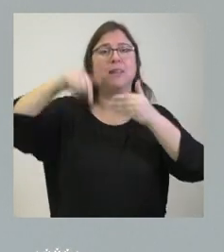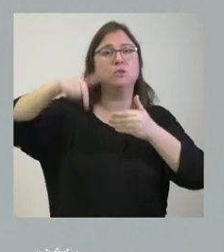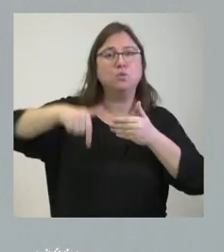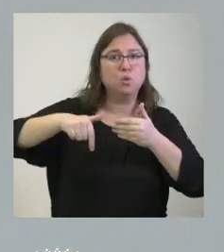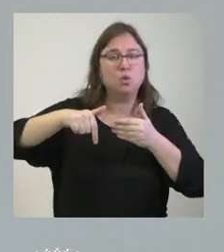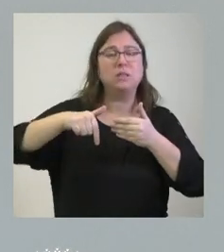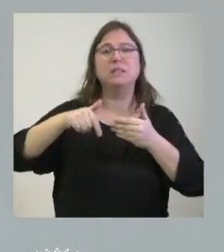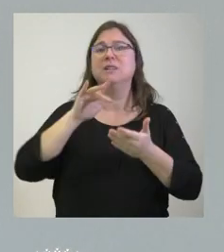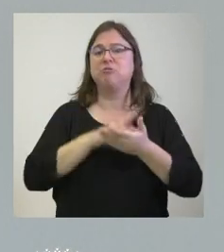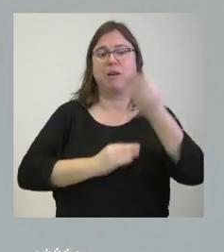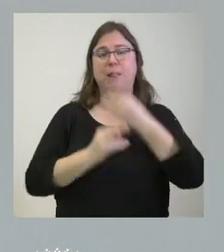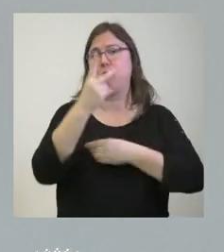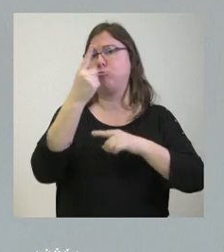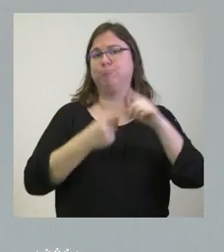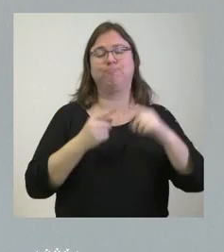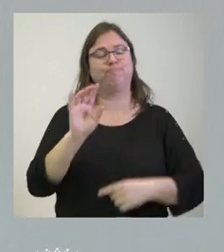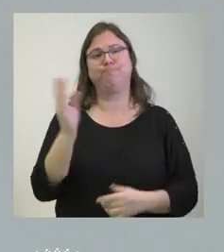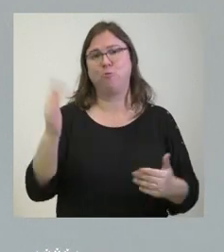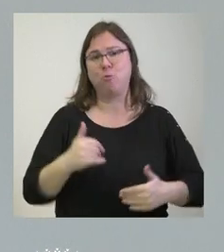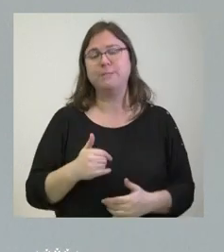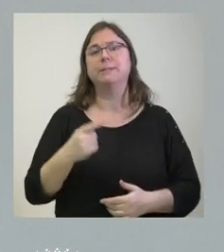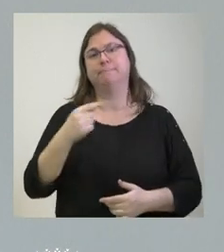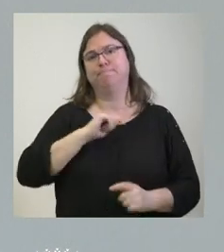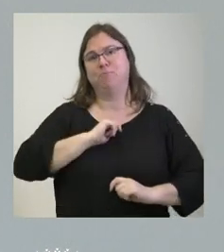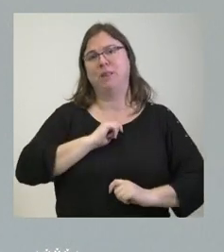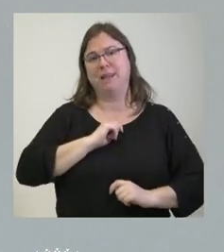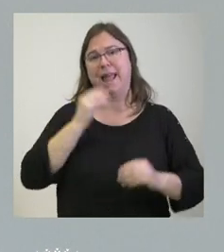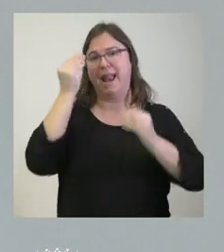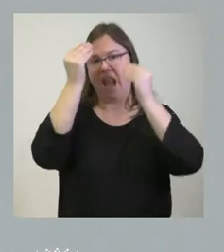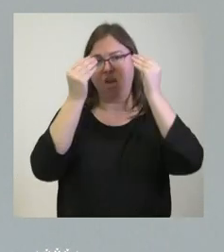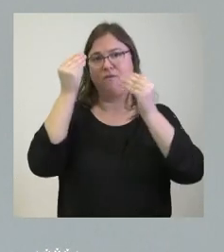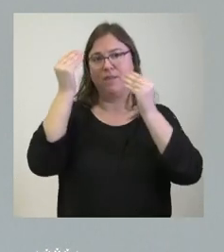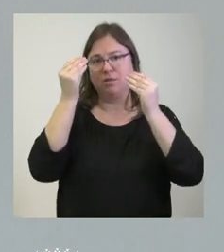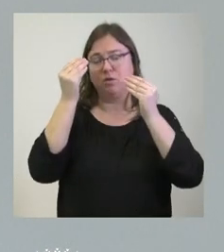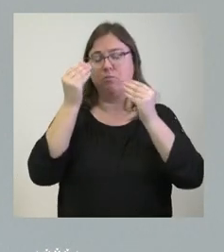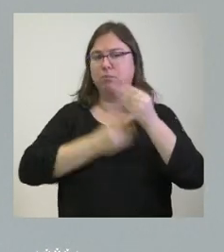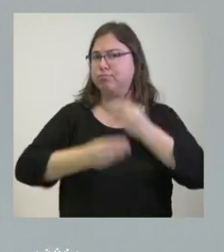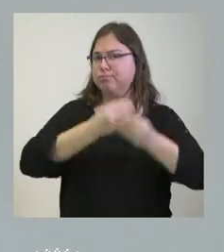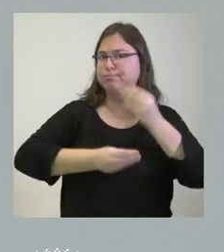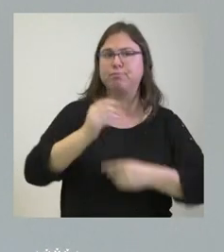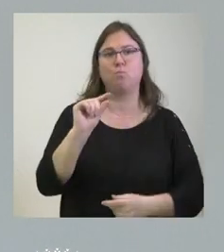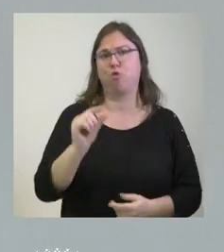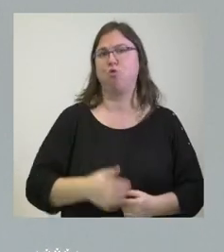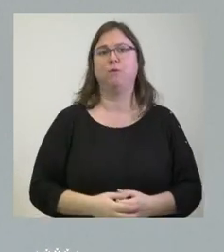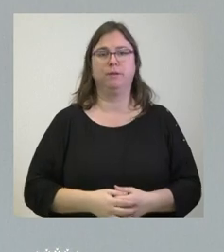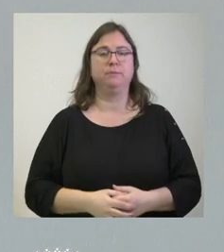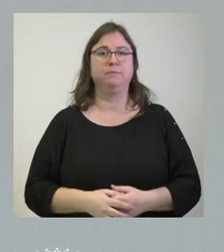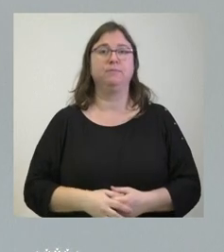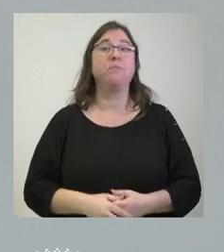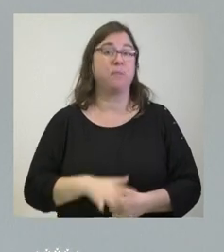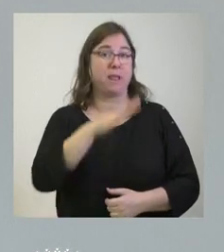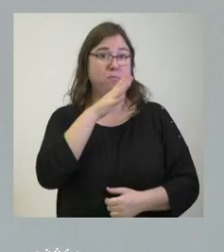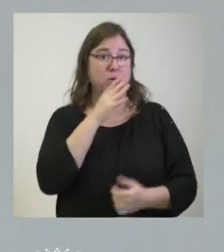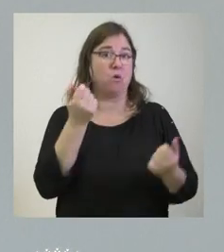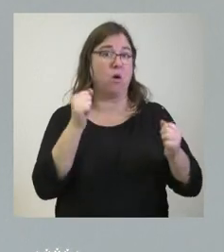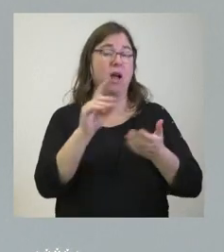alcanzan estos datos y por tanto es un elemento que nos tiene que llevar a la reflexión nuestro bajo nivel de natalidad es por esto que a pesar de este